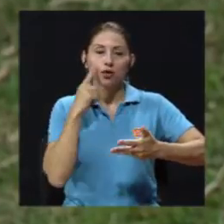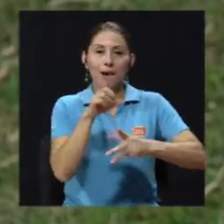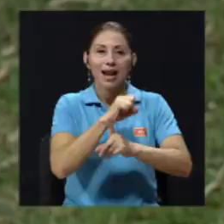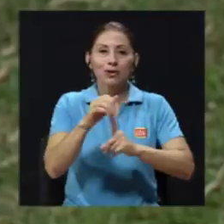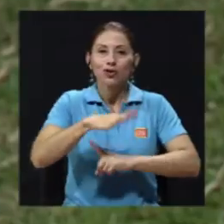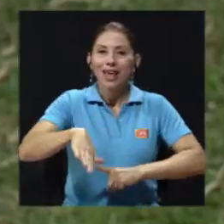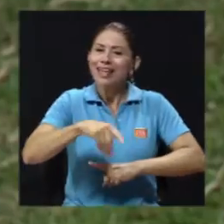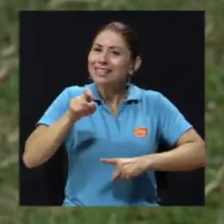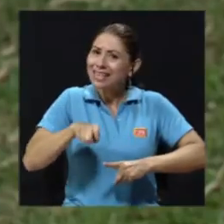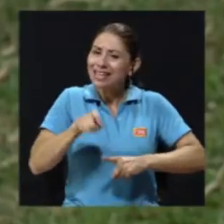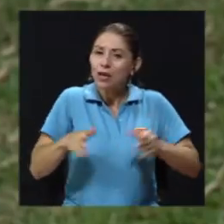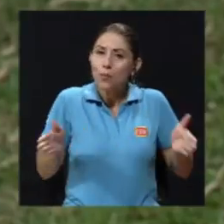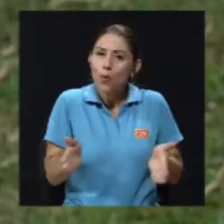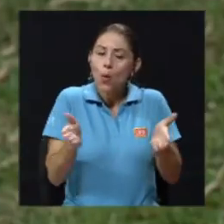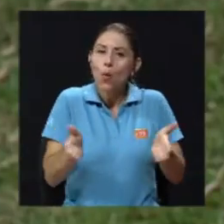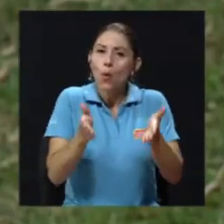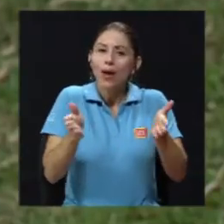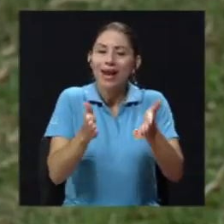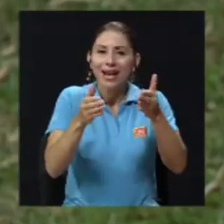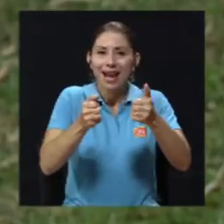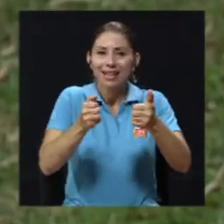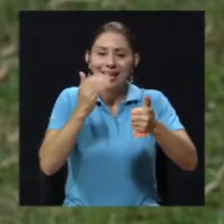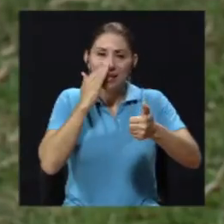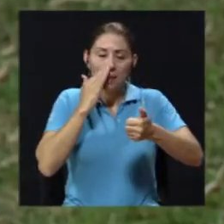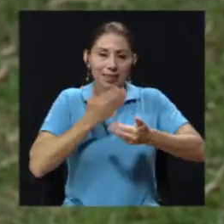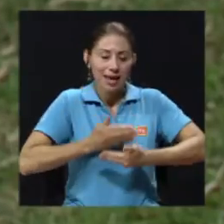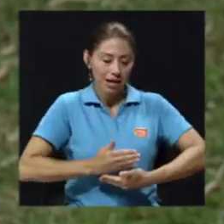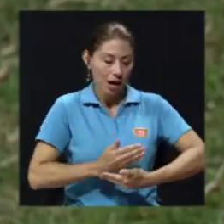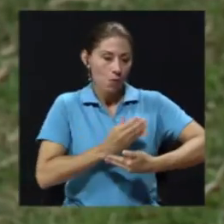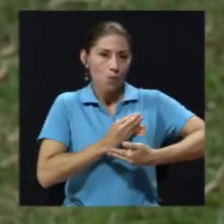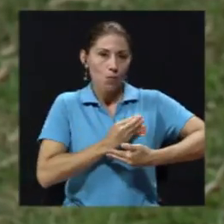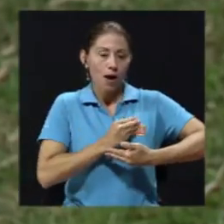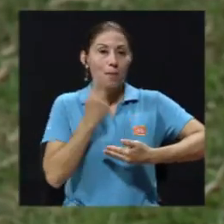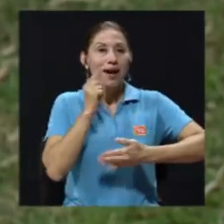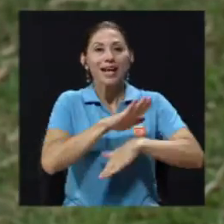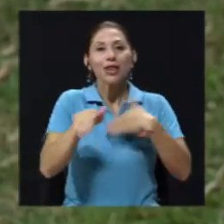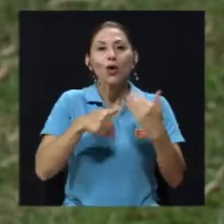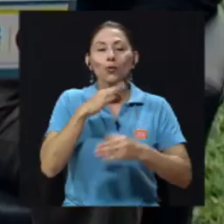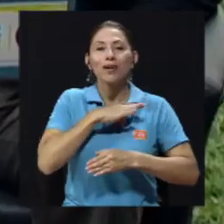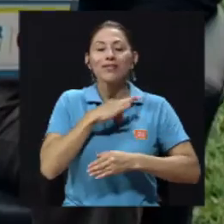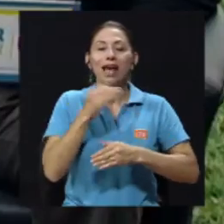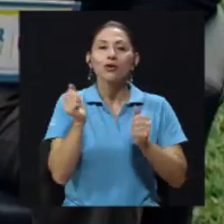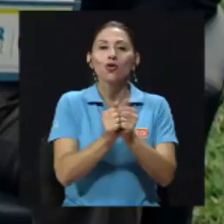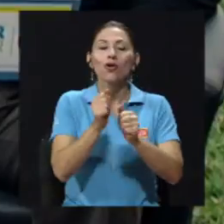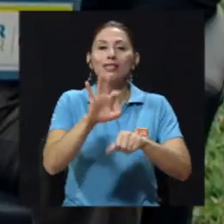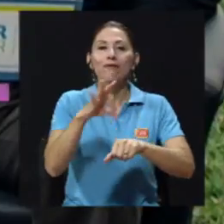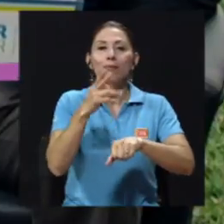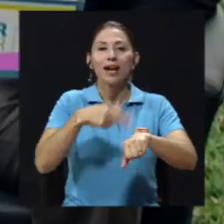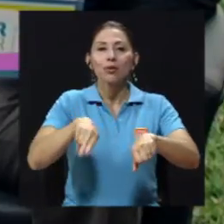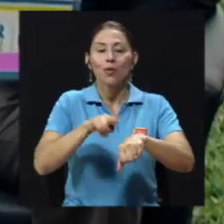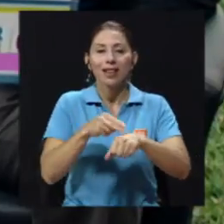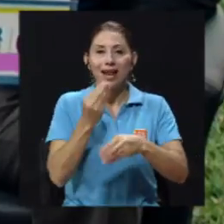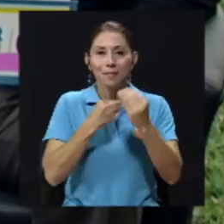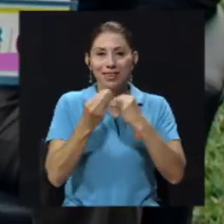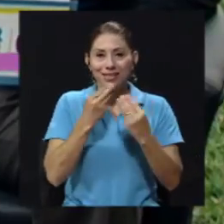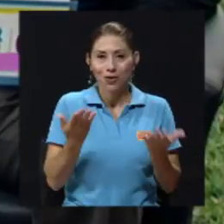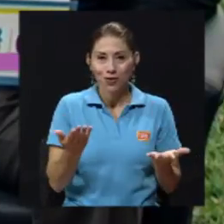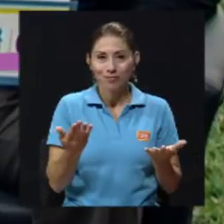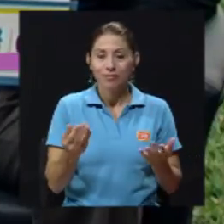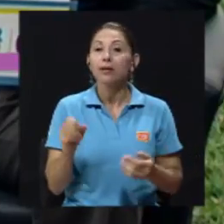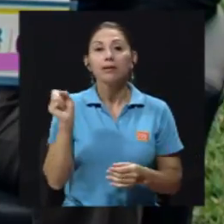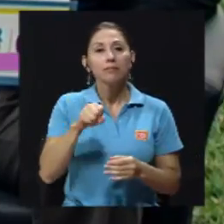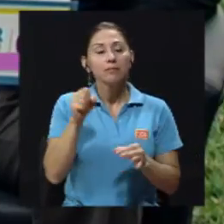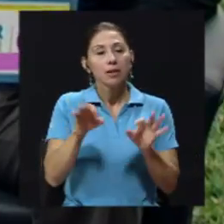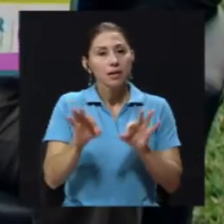la lactancia materna para que todos nos veamos beneficiados con esta forma natural de alimentación. Claro, y también es importante, como